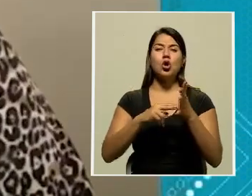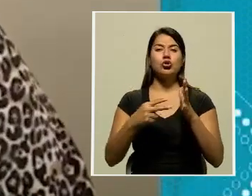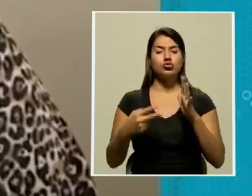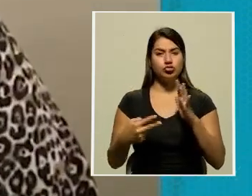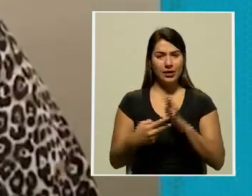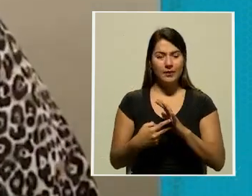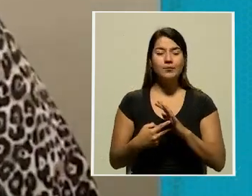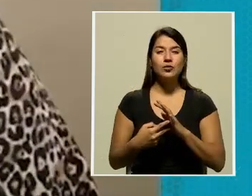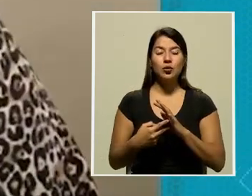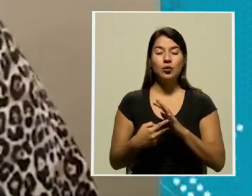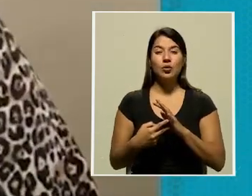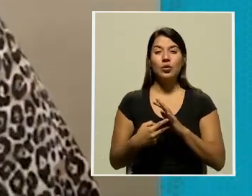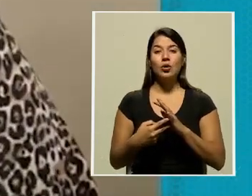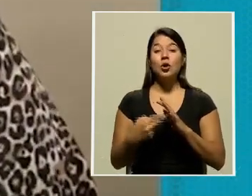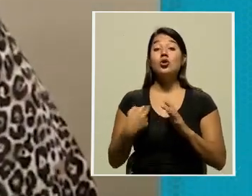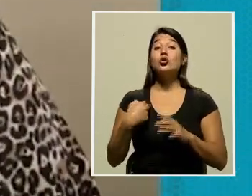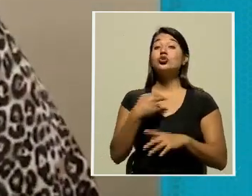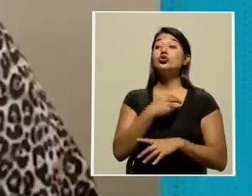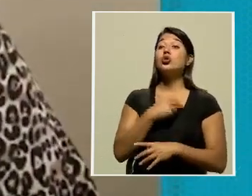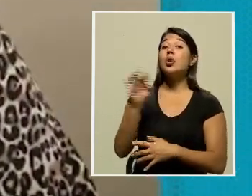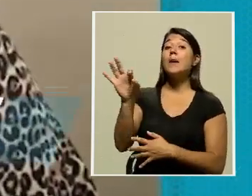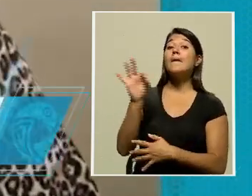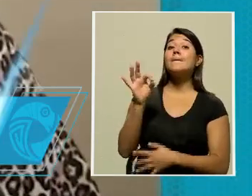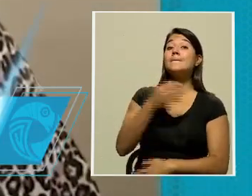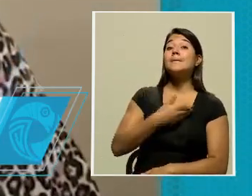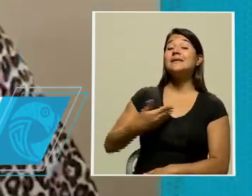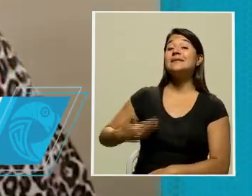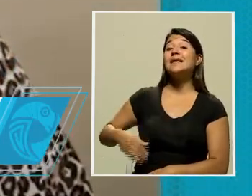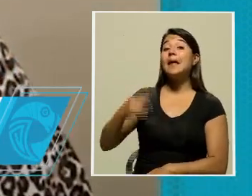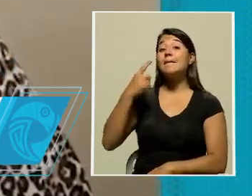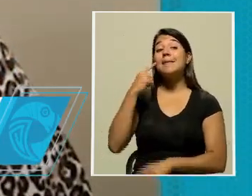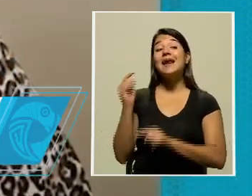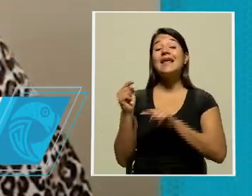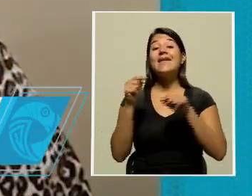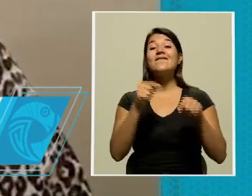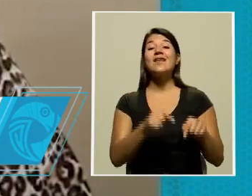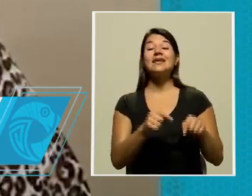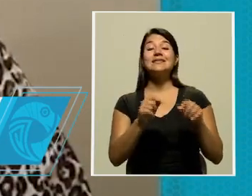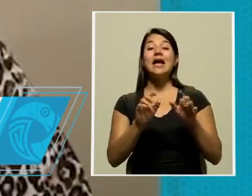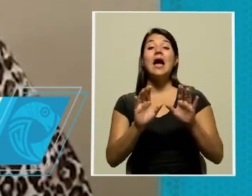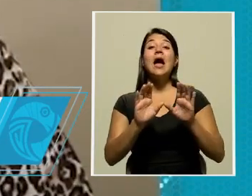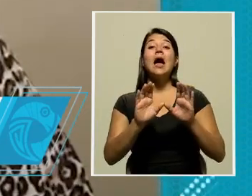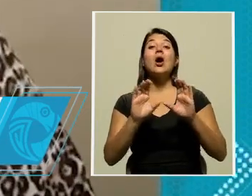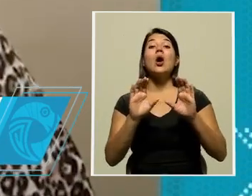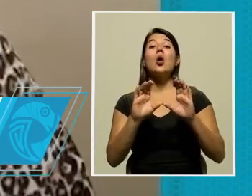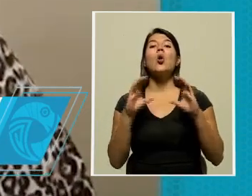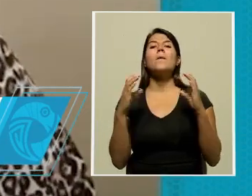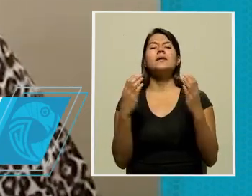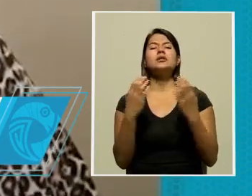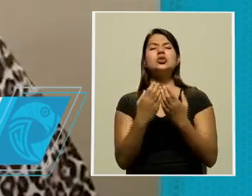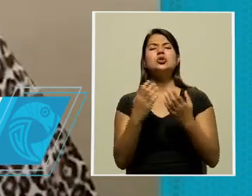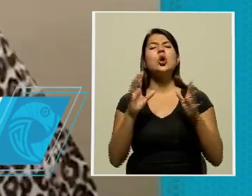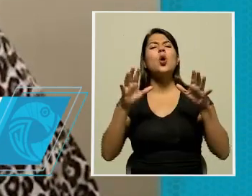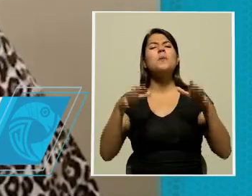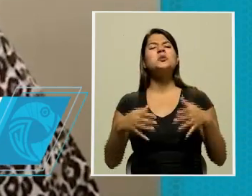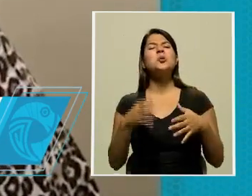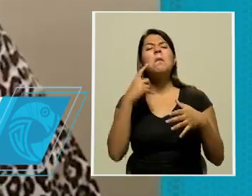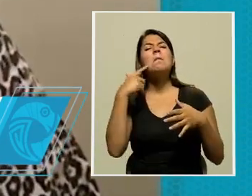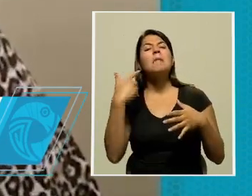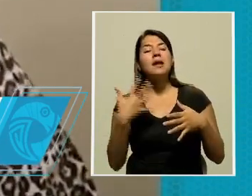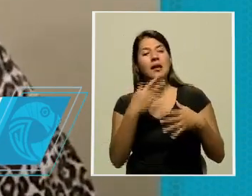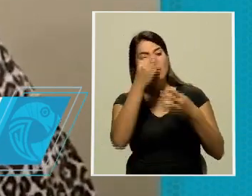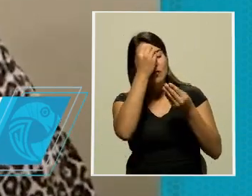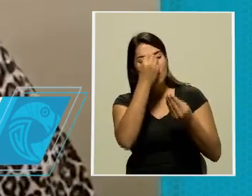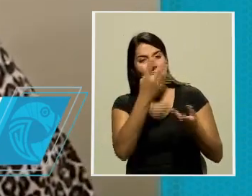que se le llame al señor presidente a que acuda a una comisión investigadora a rendir cuentas. Creo que el caso de la UPA